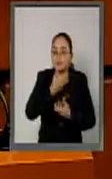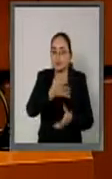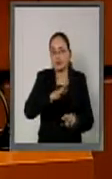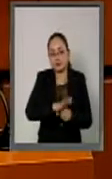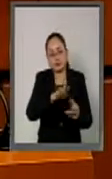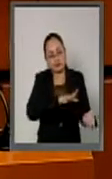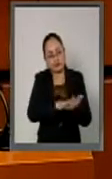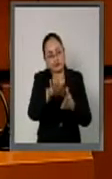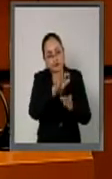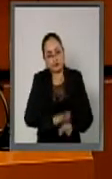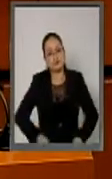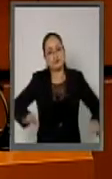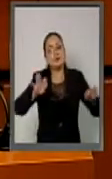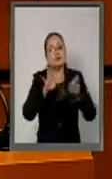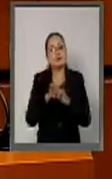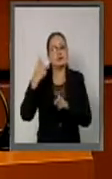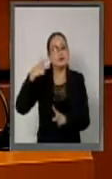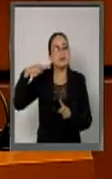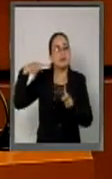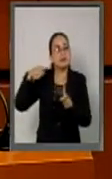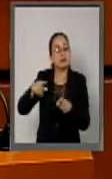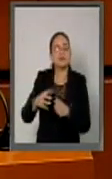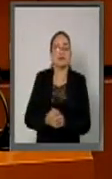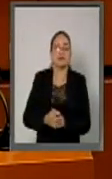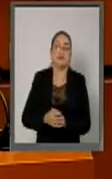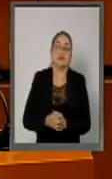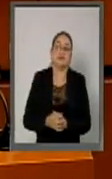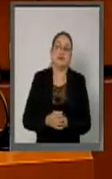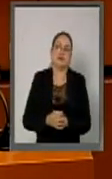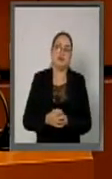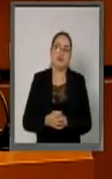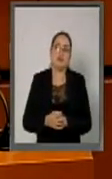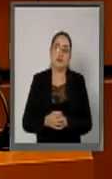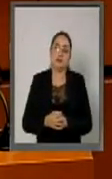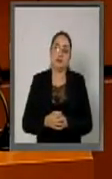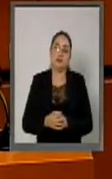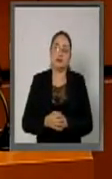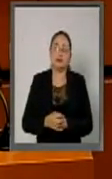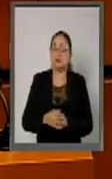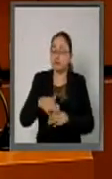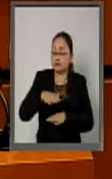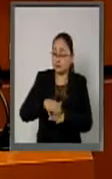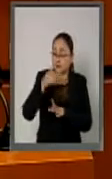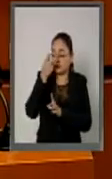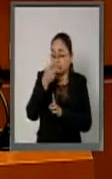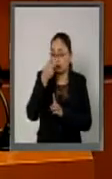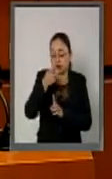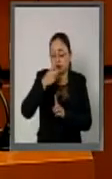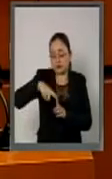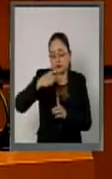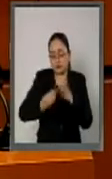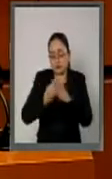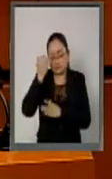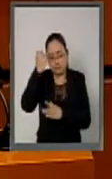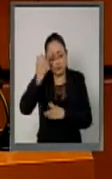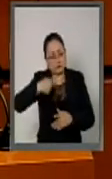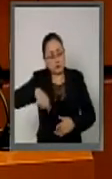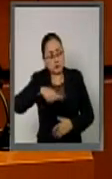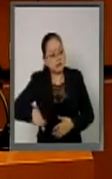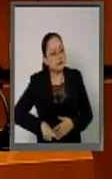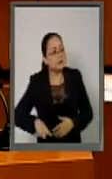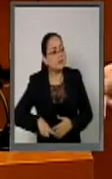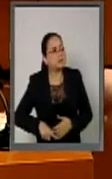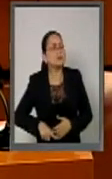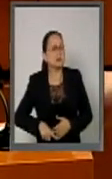incondicional a estos a estos mecanismos que han implementado nuestros gobiernos,